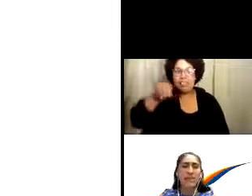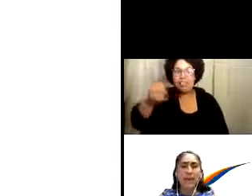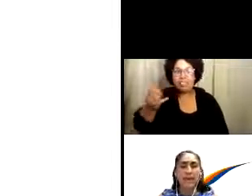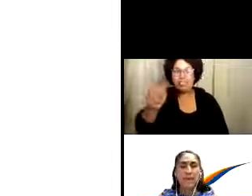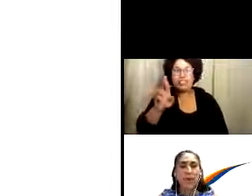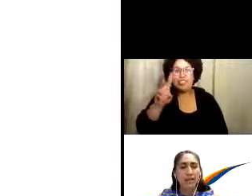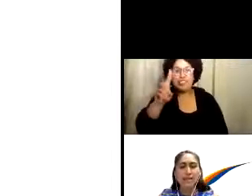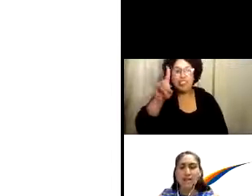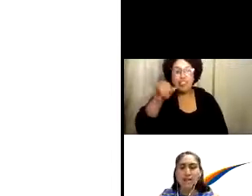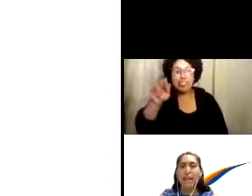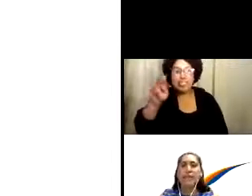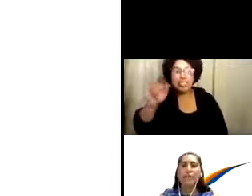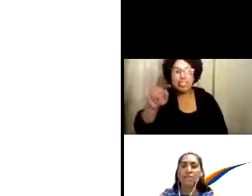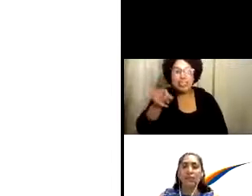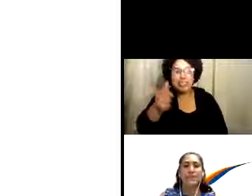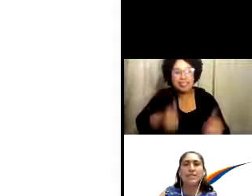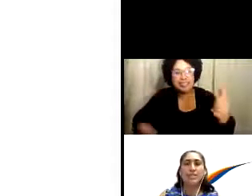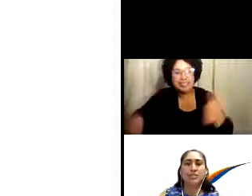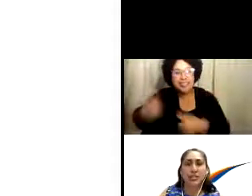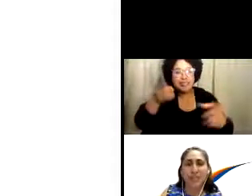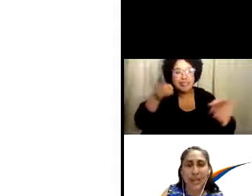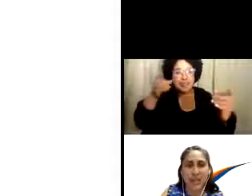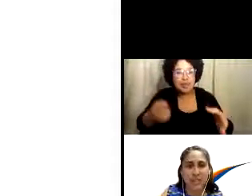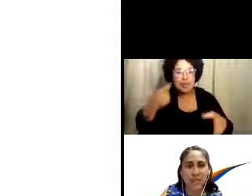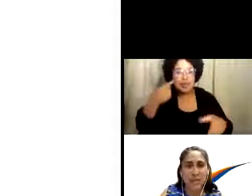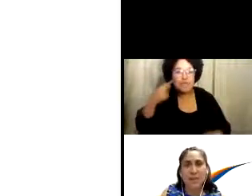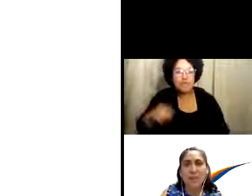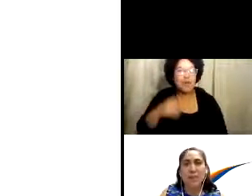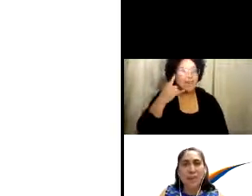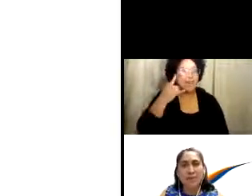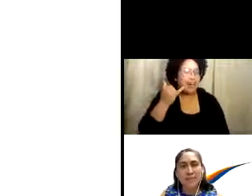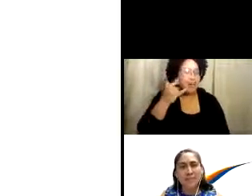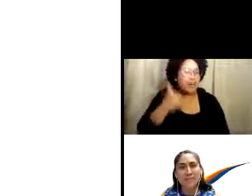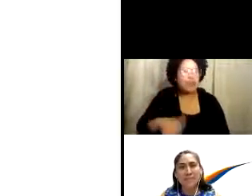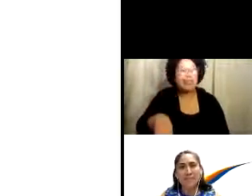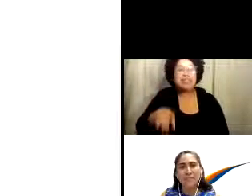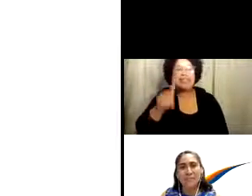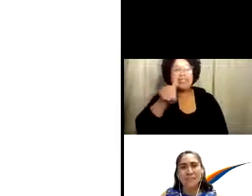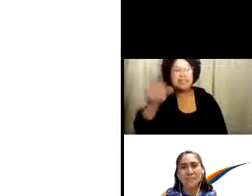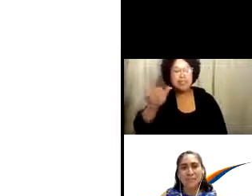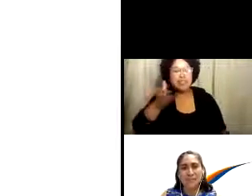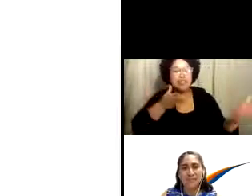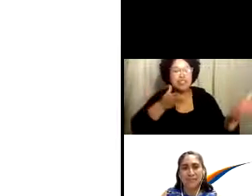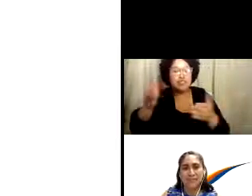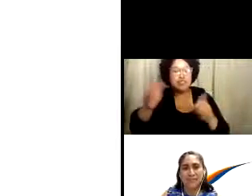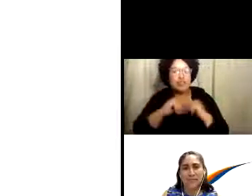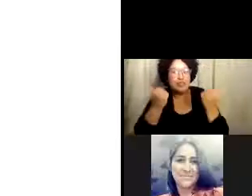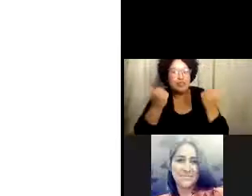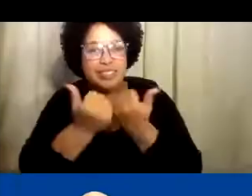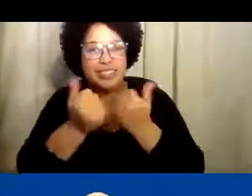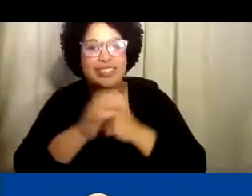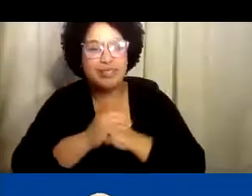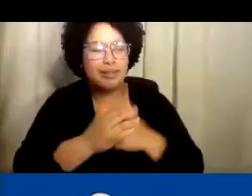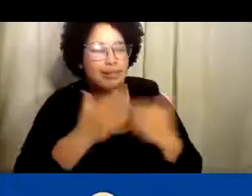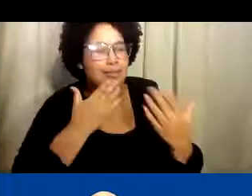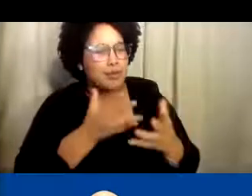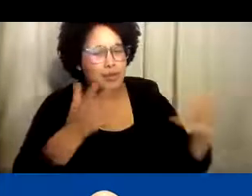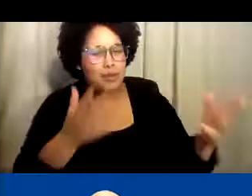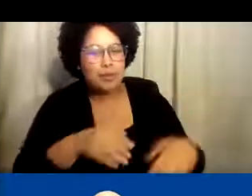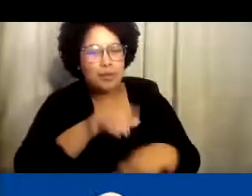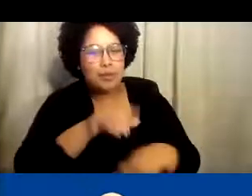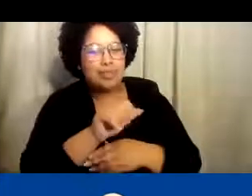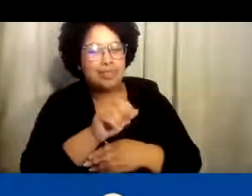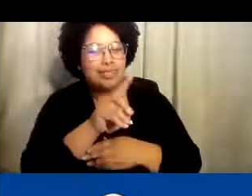introducirle a Barry Giardini, que es el director adjunto de la Asociación de Servicios de